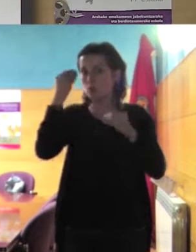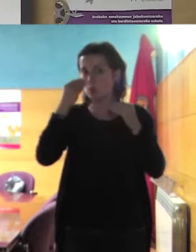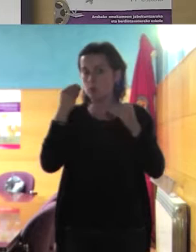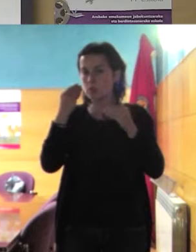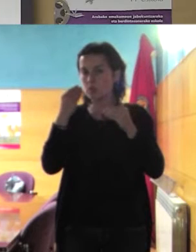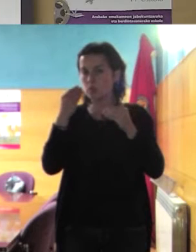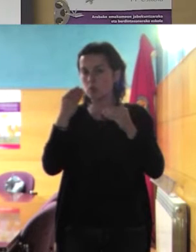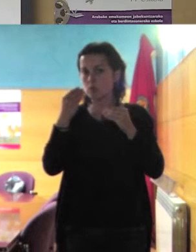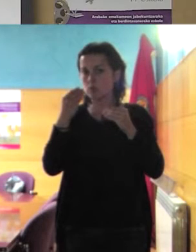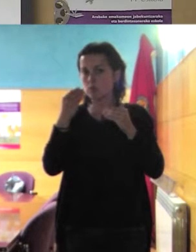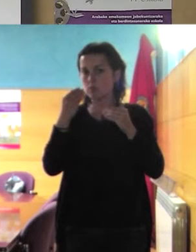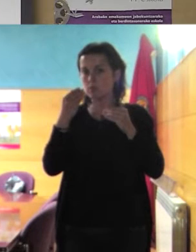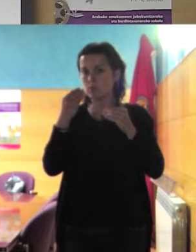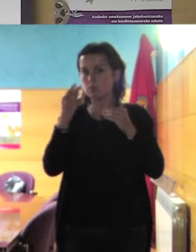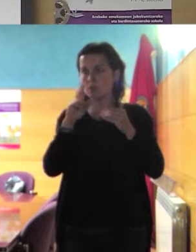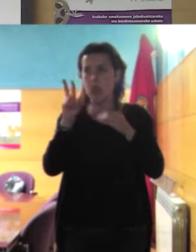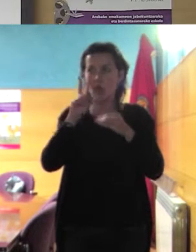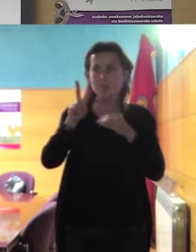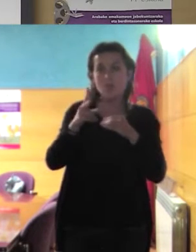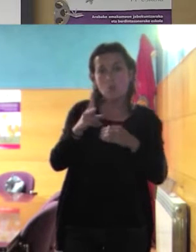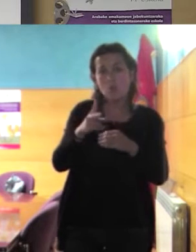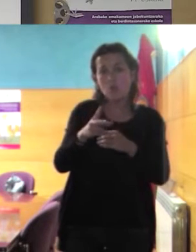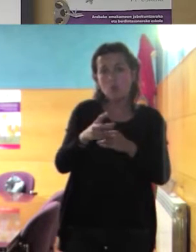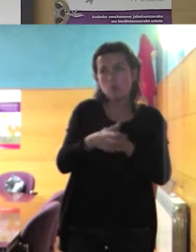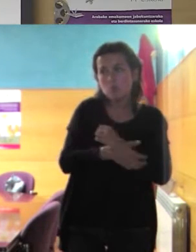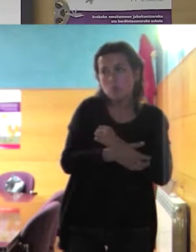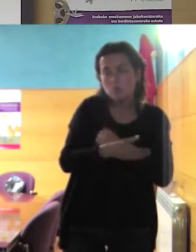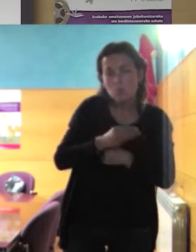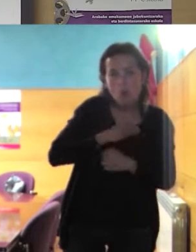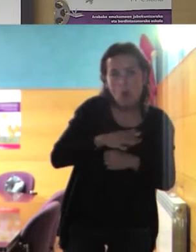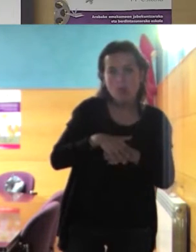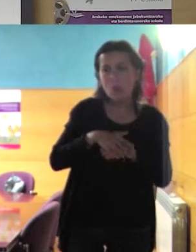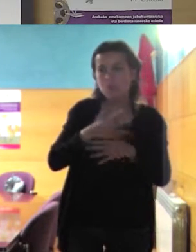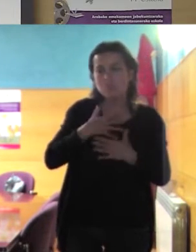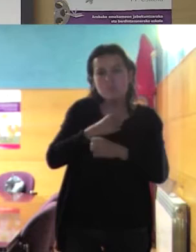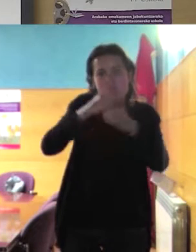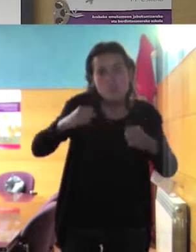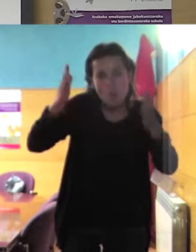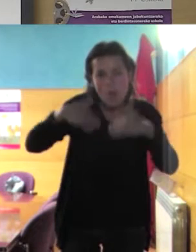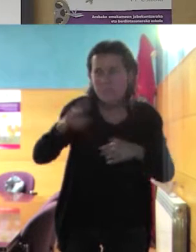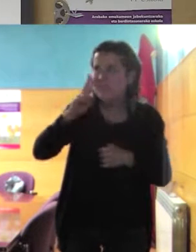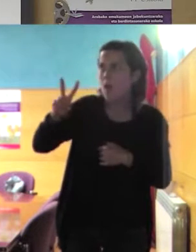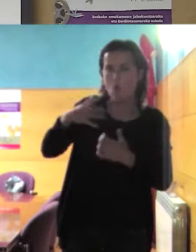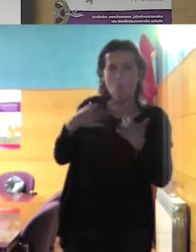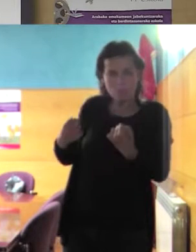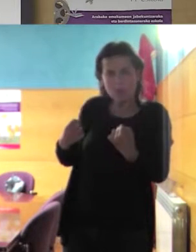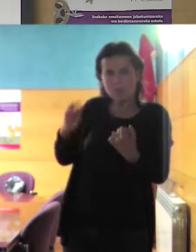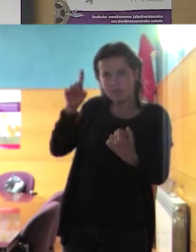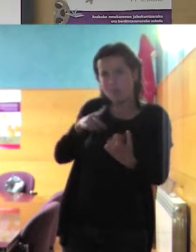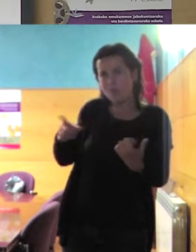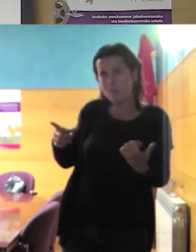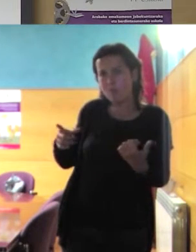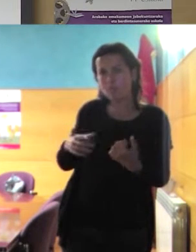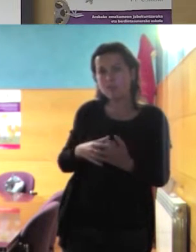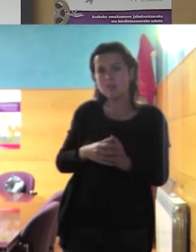que esta chavala parece una pobrecita chavala que no está empoderada ¿nos parece que tiene fuerza? ¿eh? que tiene que esta